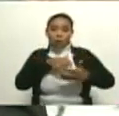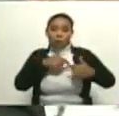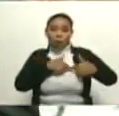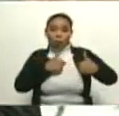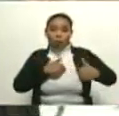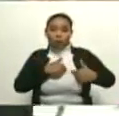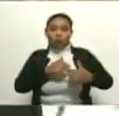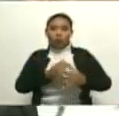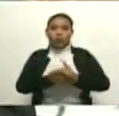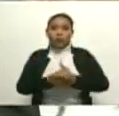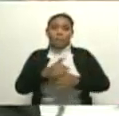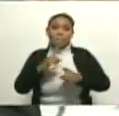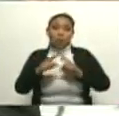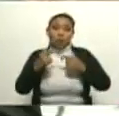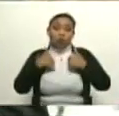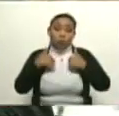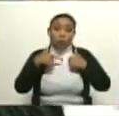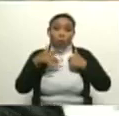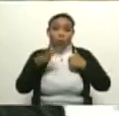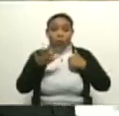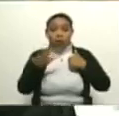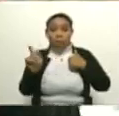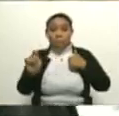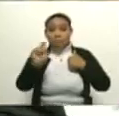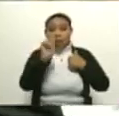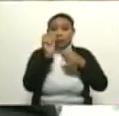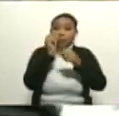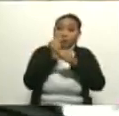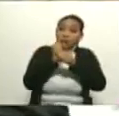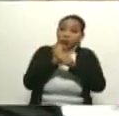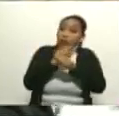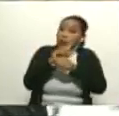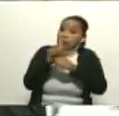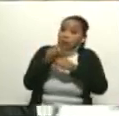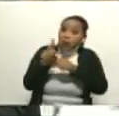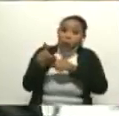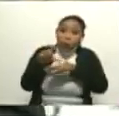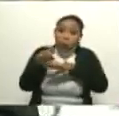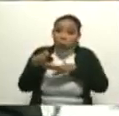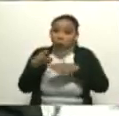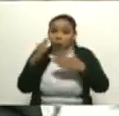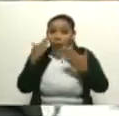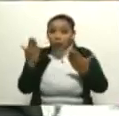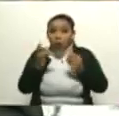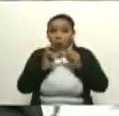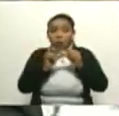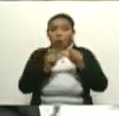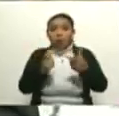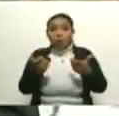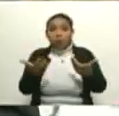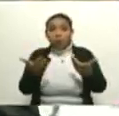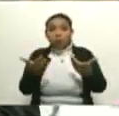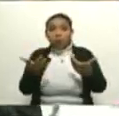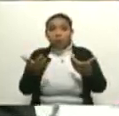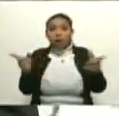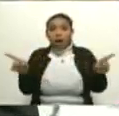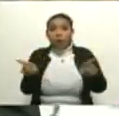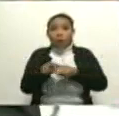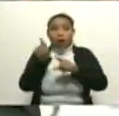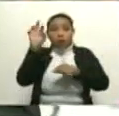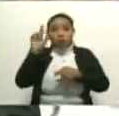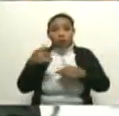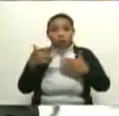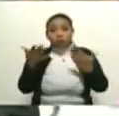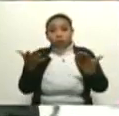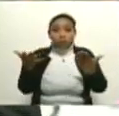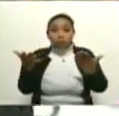pero yo tuve unos meses en mi casa esperando, ¿sabes? Ah, sin saber si yo de verdad iba a seguir siendo igual que todos los días, siempre.